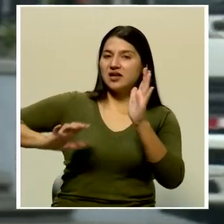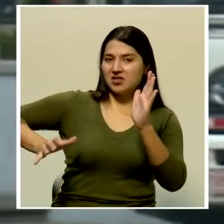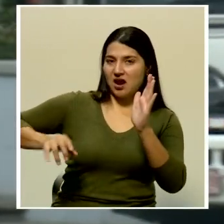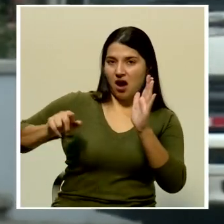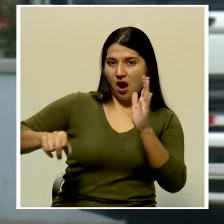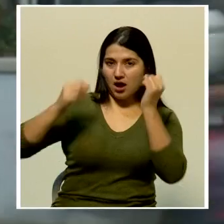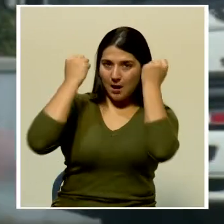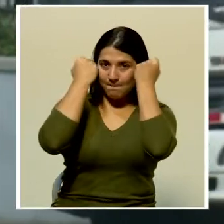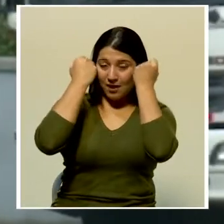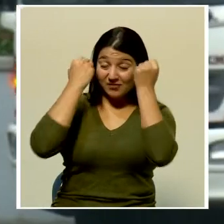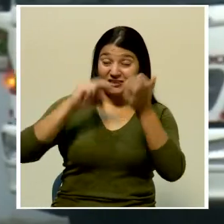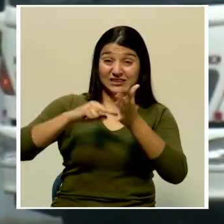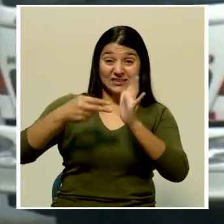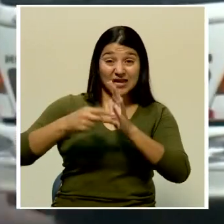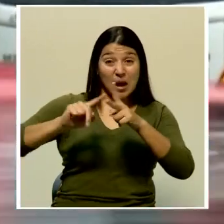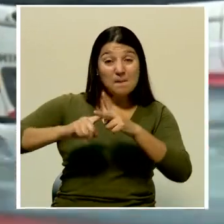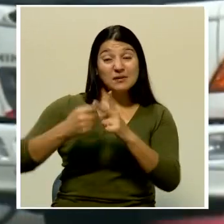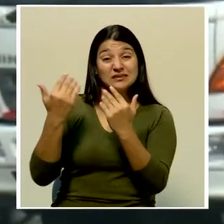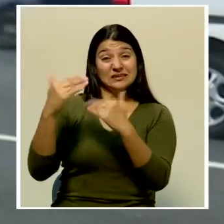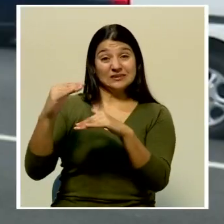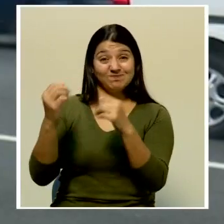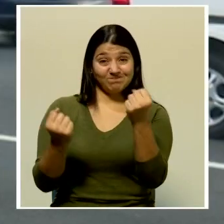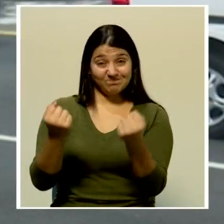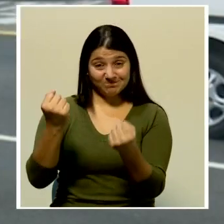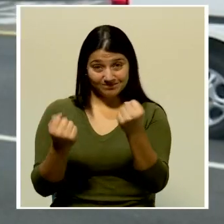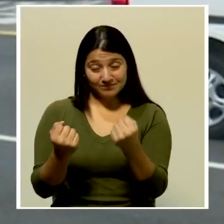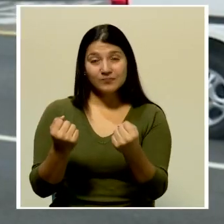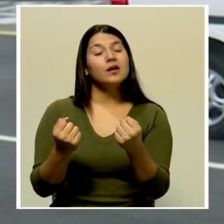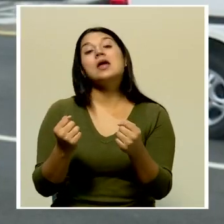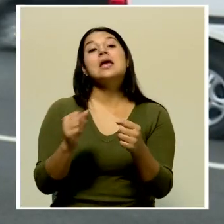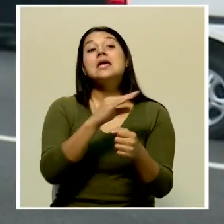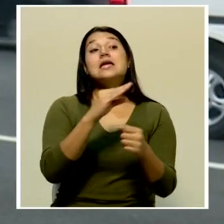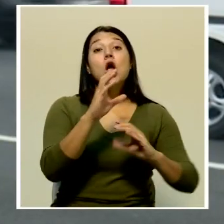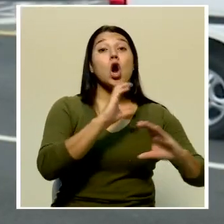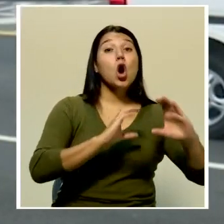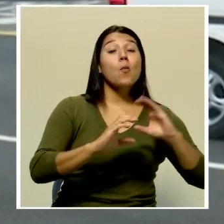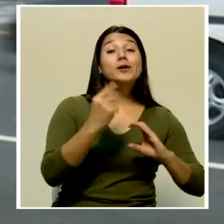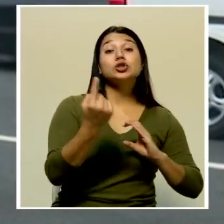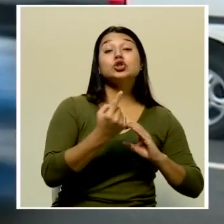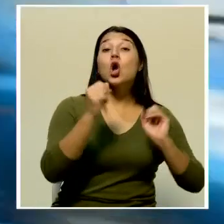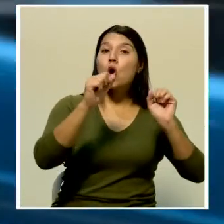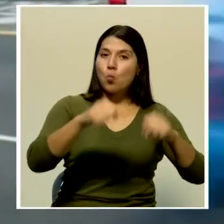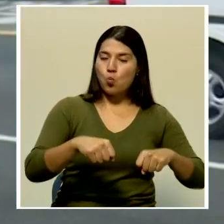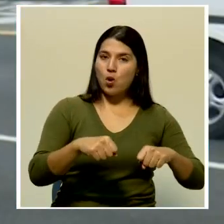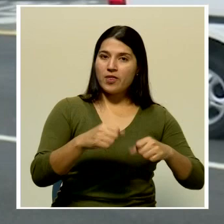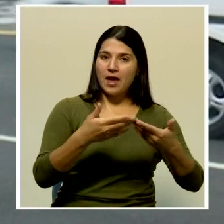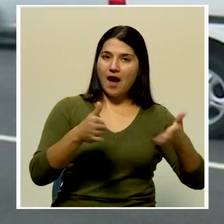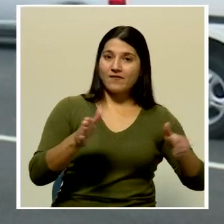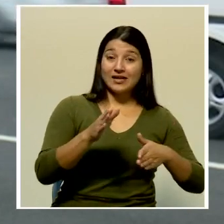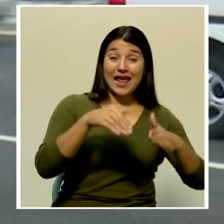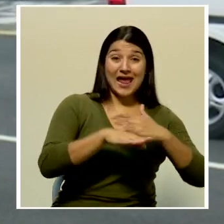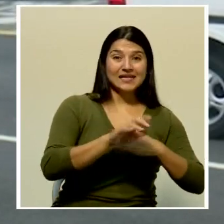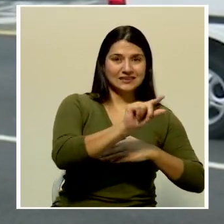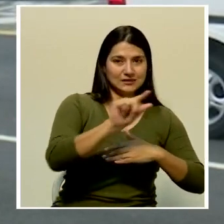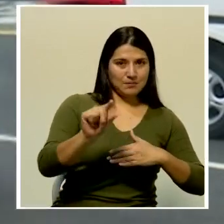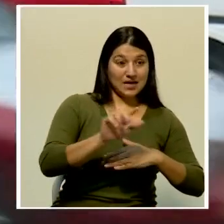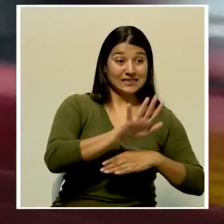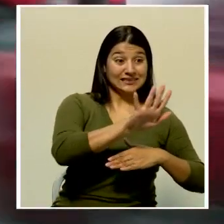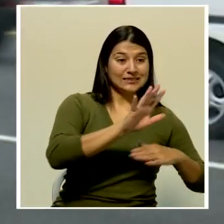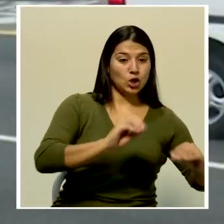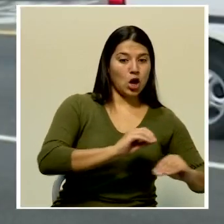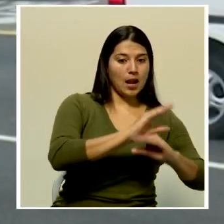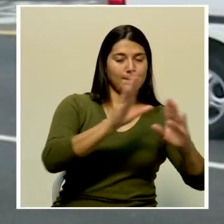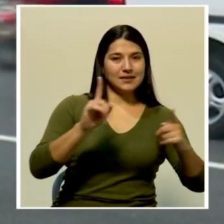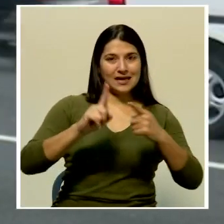a regir la restricción vehicular diferenciada. En el caso de la regulación en comercio, solo podrán funcionar entre semana de cinco de la mañana a cinco de la tarde,